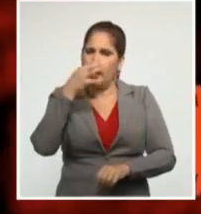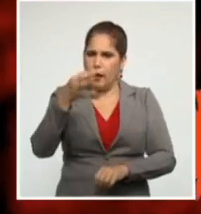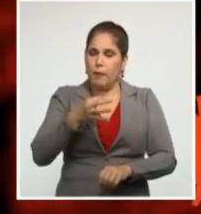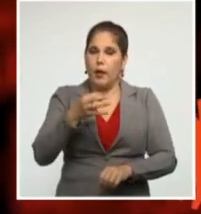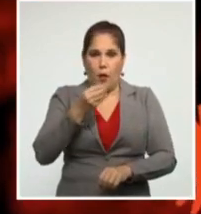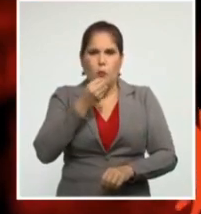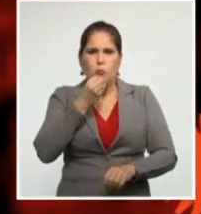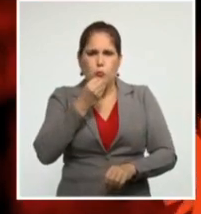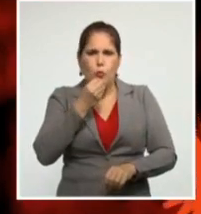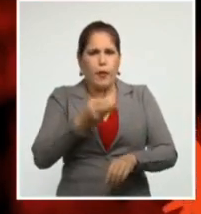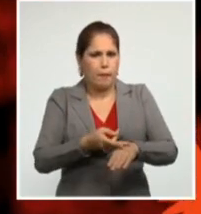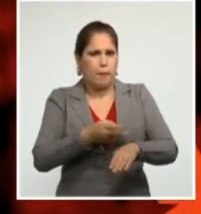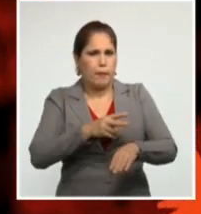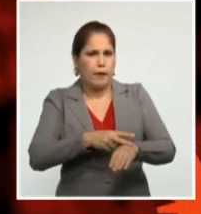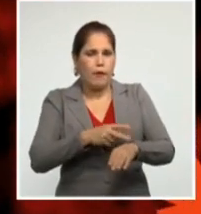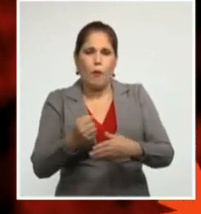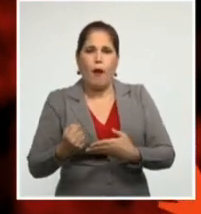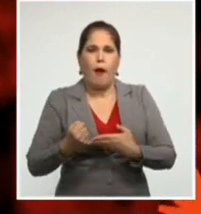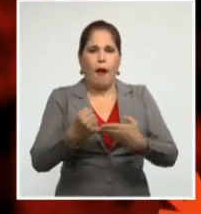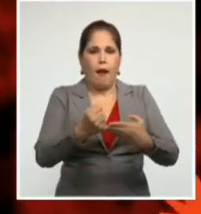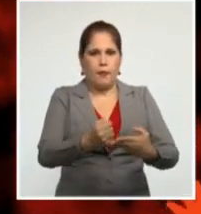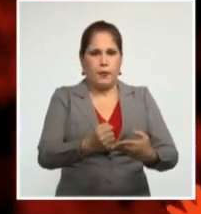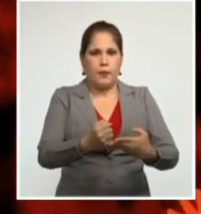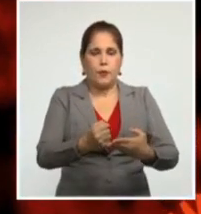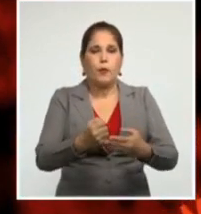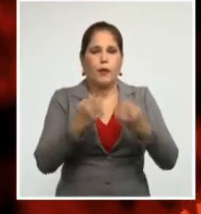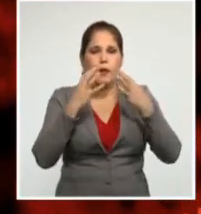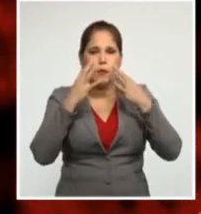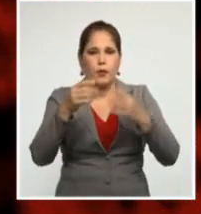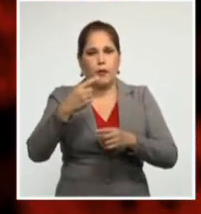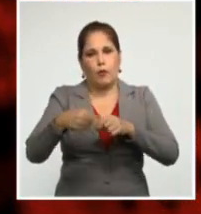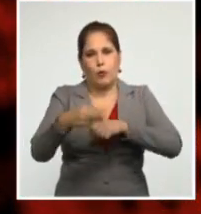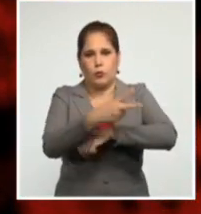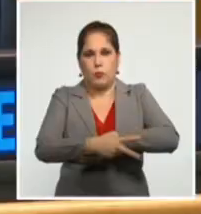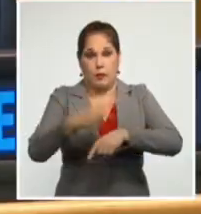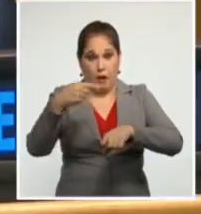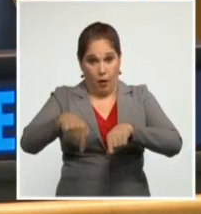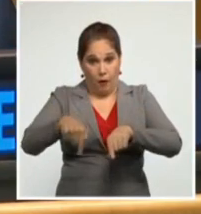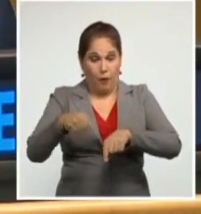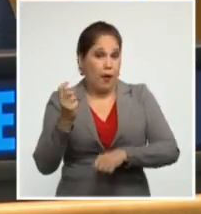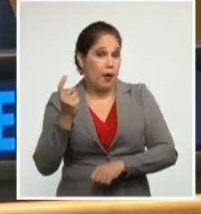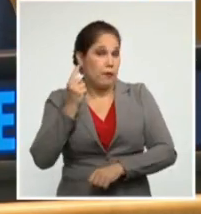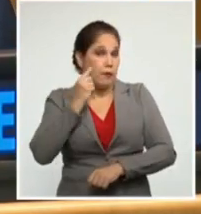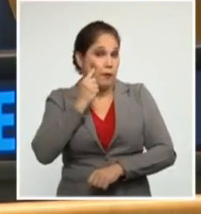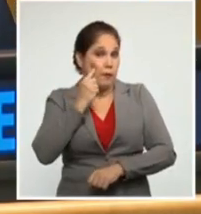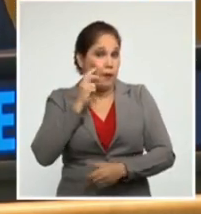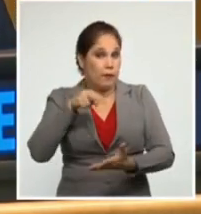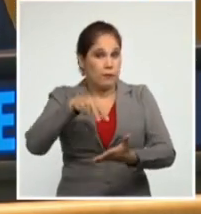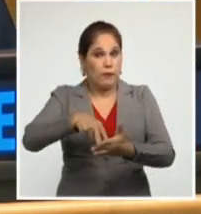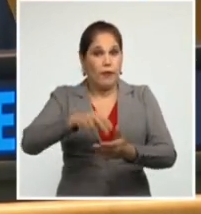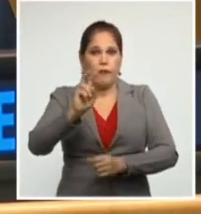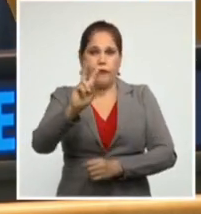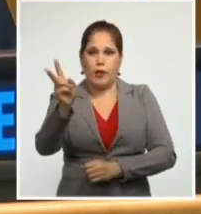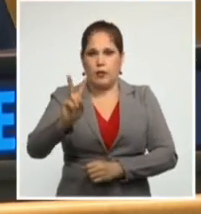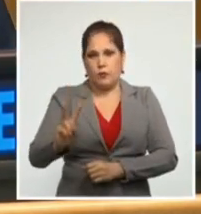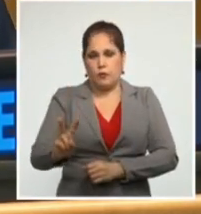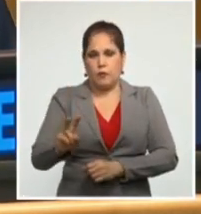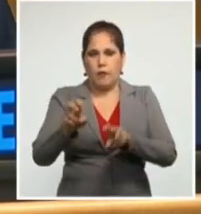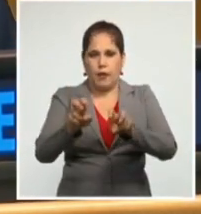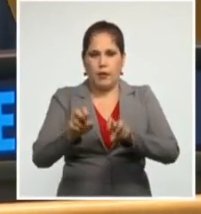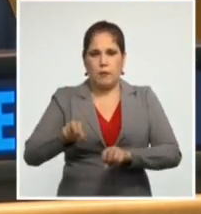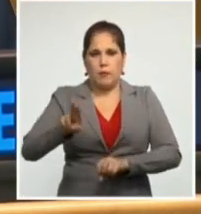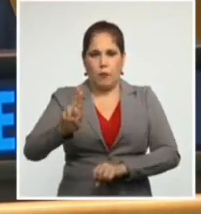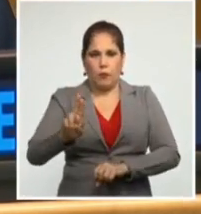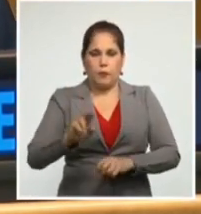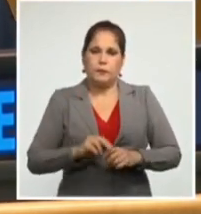un apoyo importante. Escuchemos ahora al representante permanente de Venezuela en la Asamblea General de la ONU.